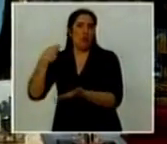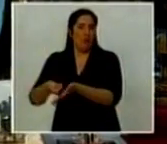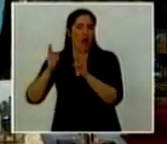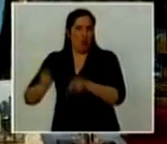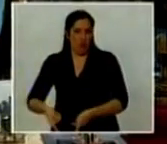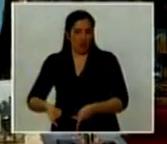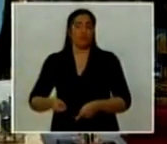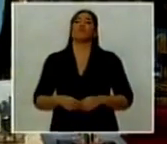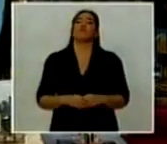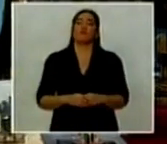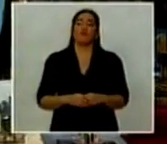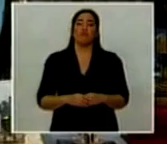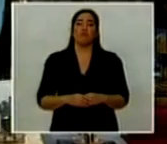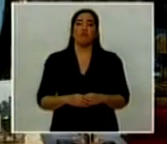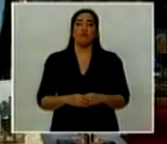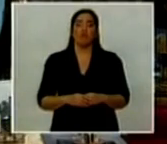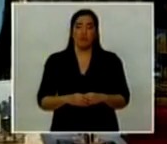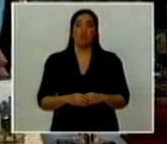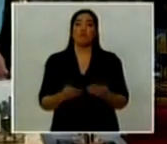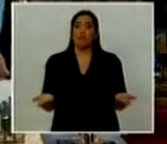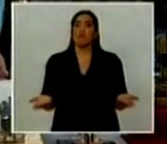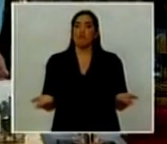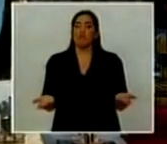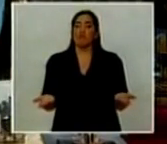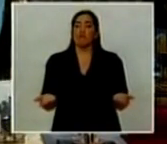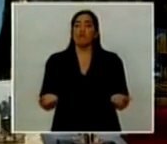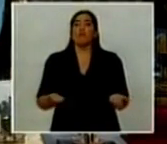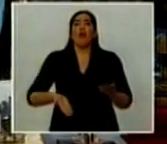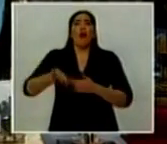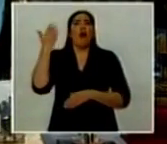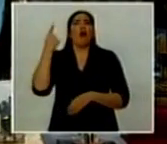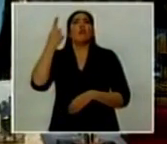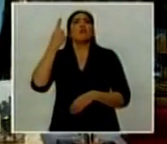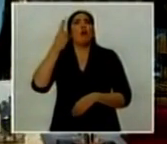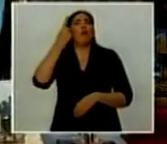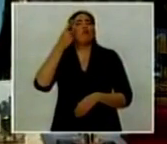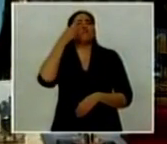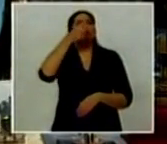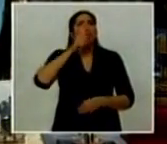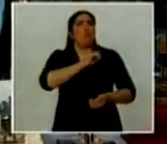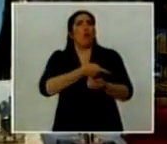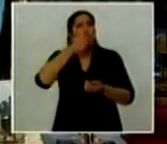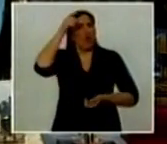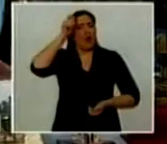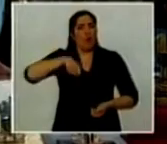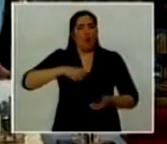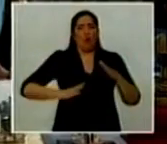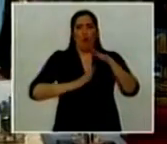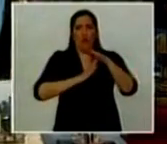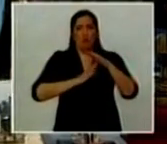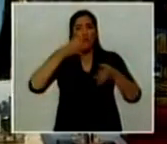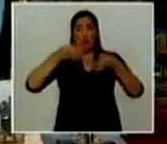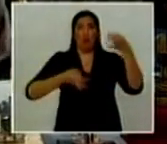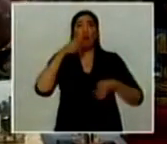% y por una sin razón de un poder judicial, en este caso del poder judicial de los Estados